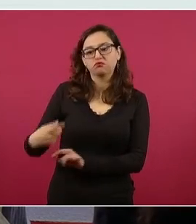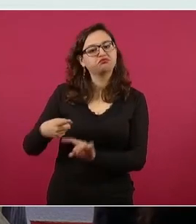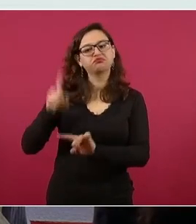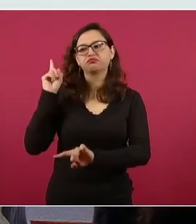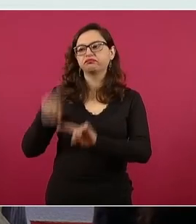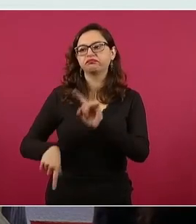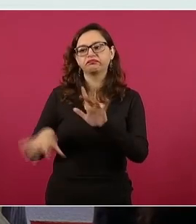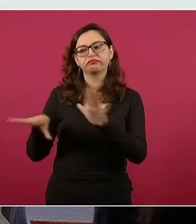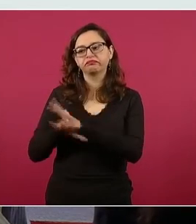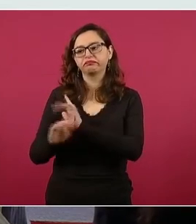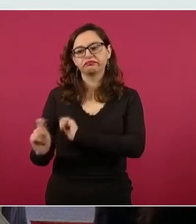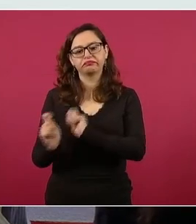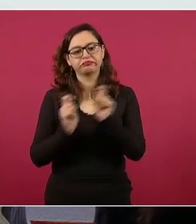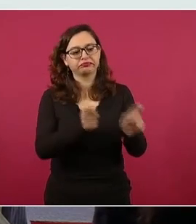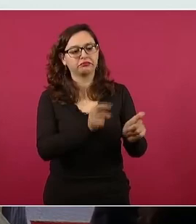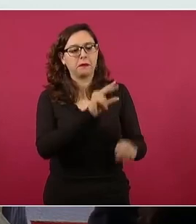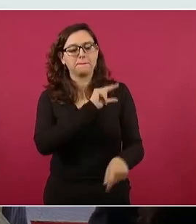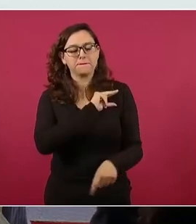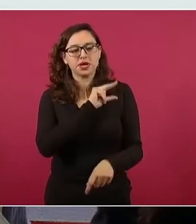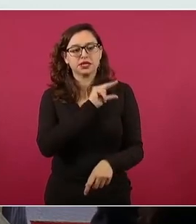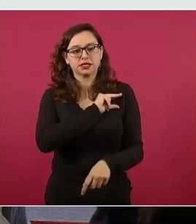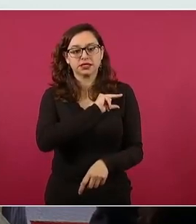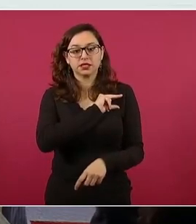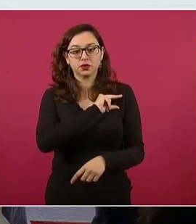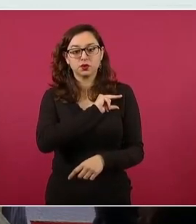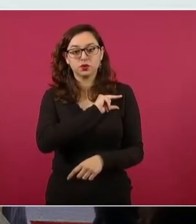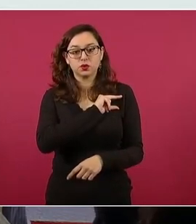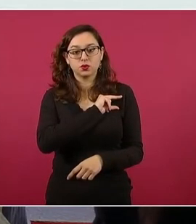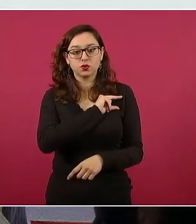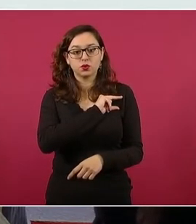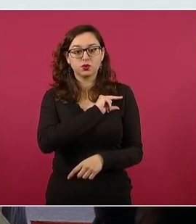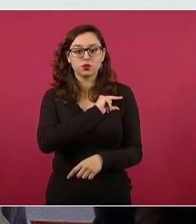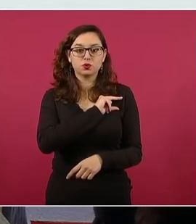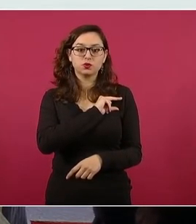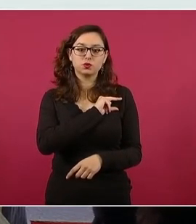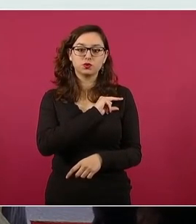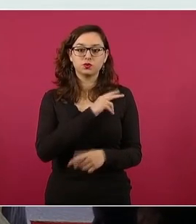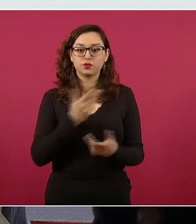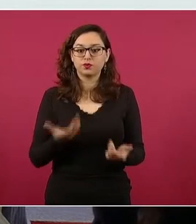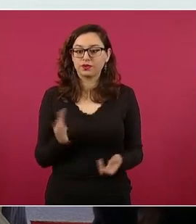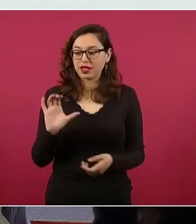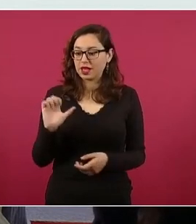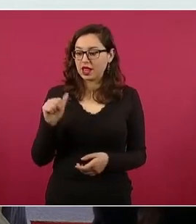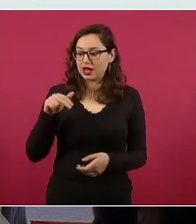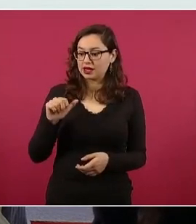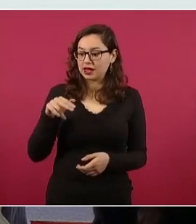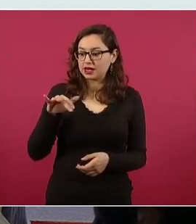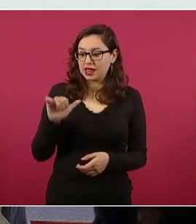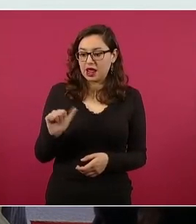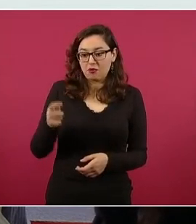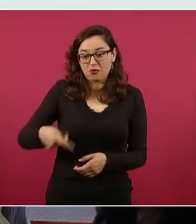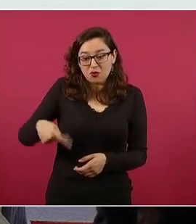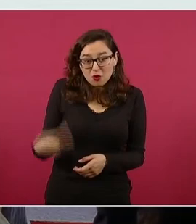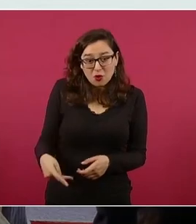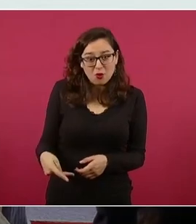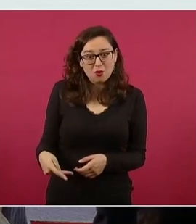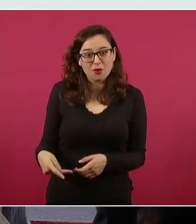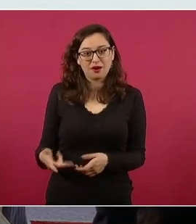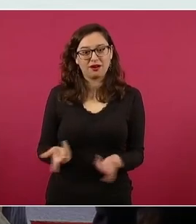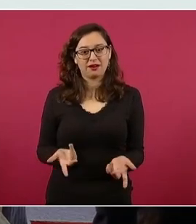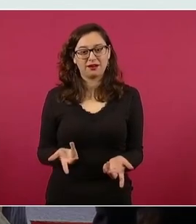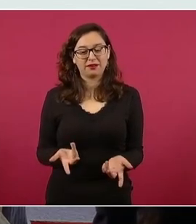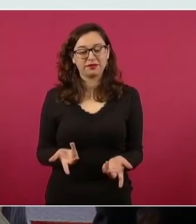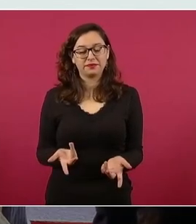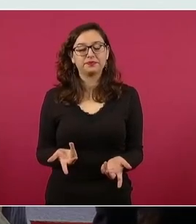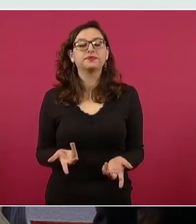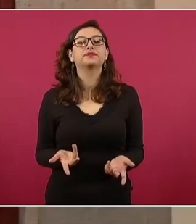reforma, se entregó Cananea, que era una empresa pública. Además,